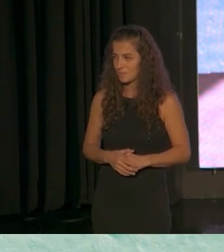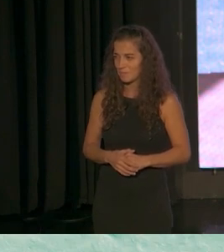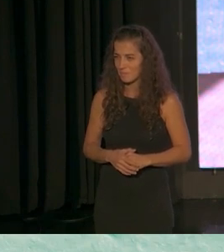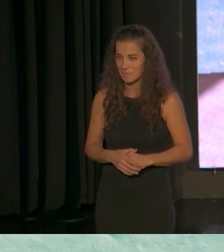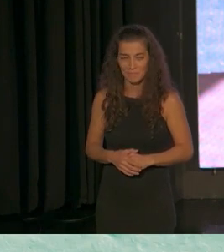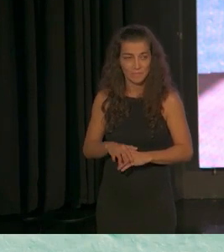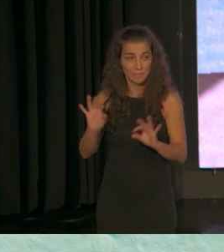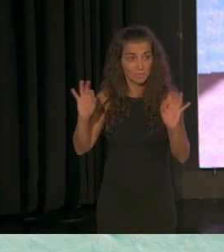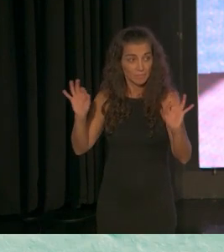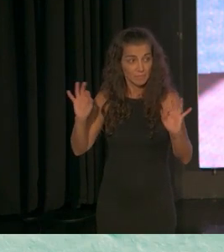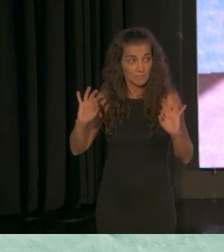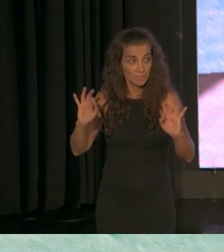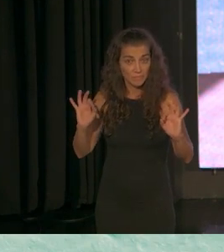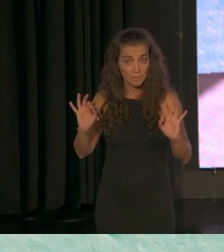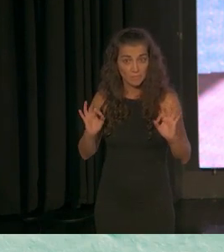¿nadie?